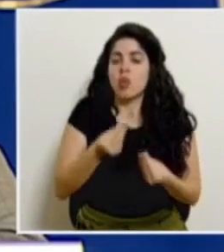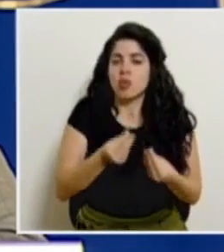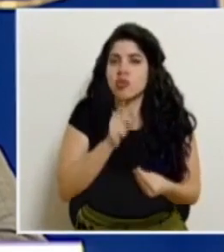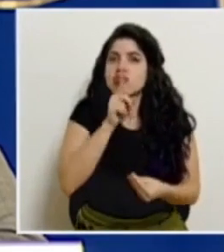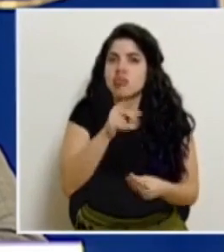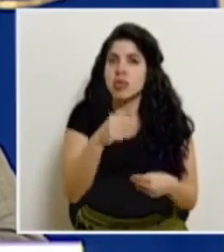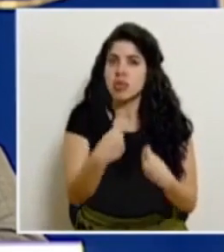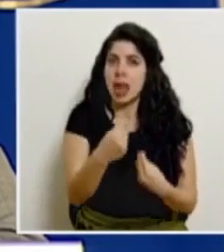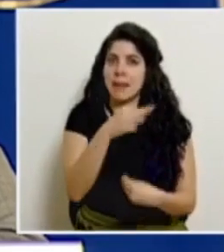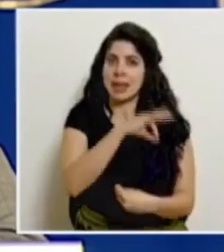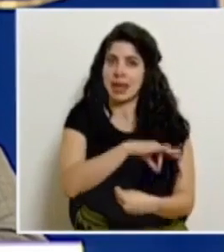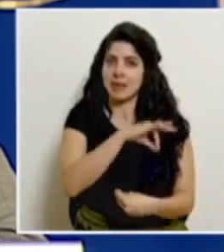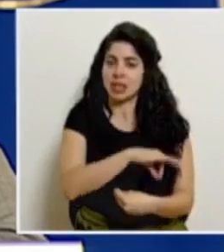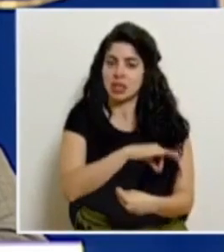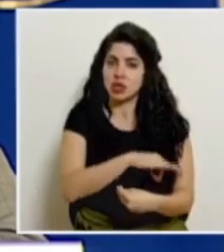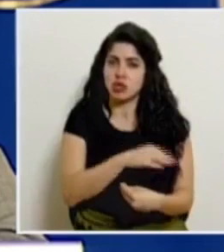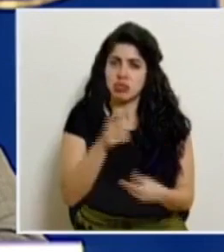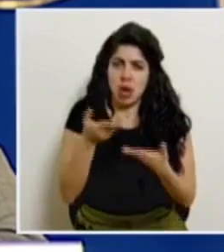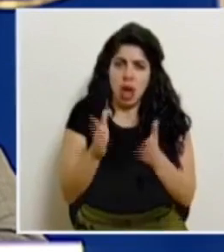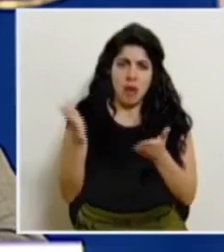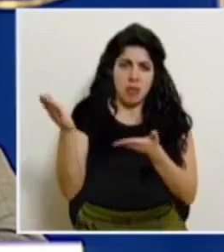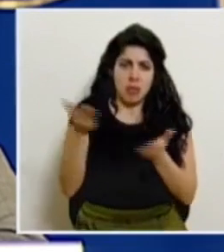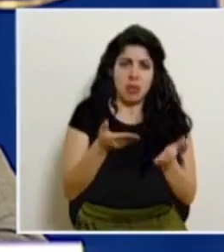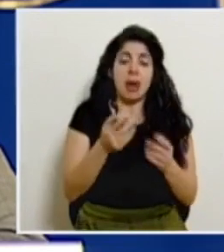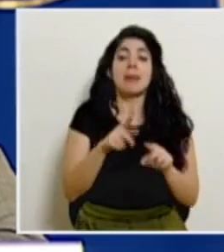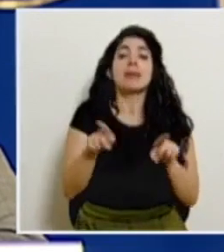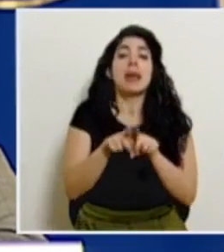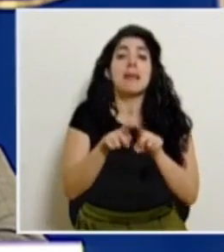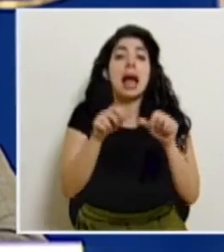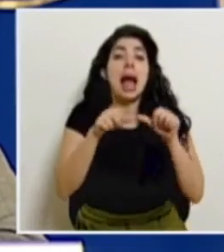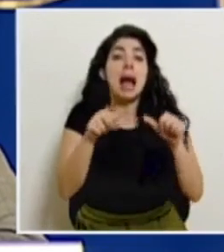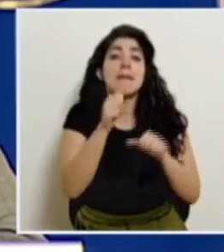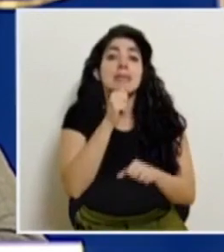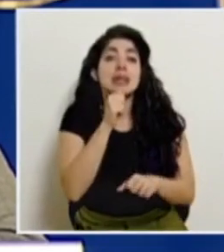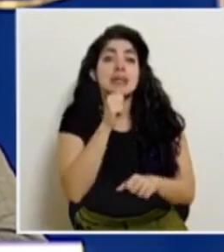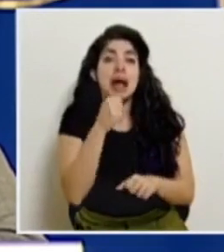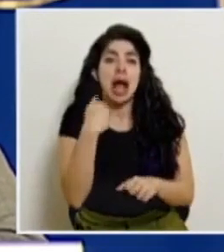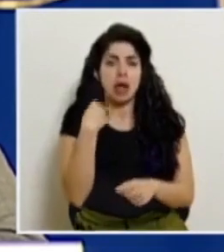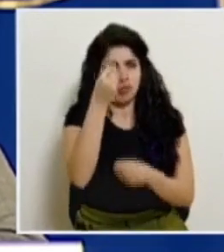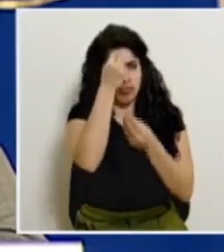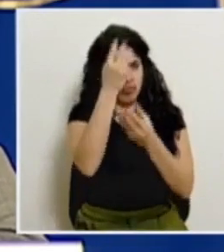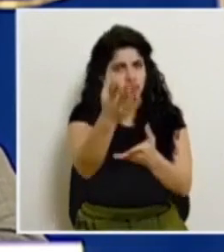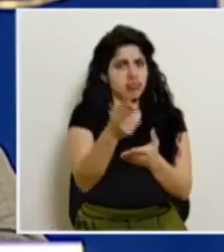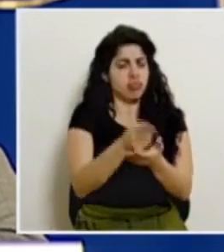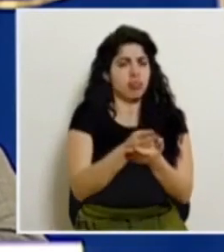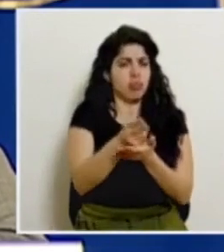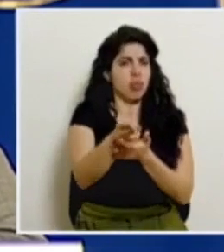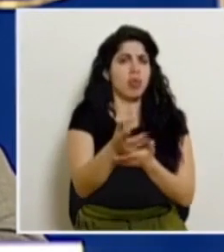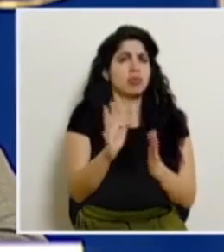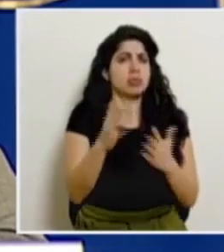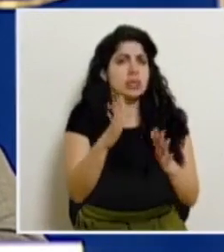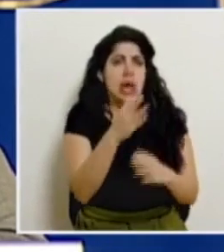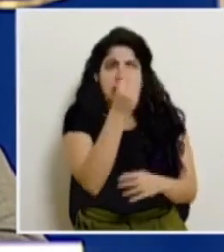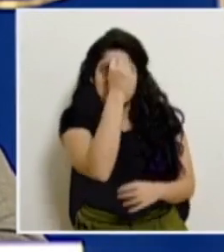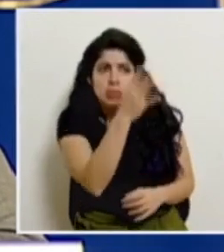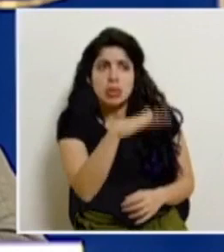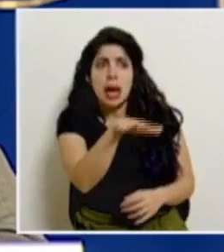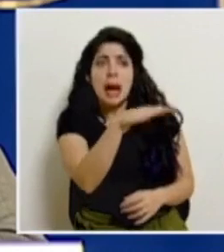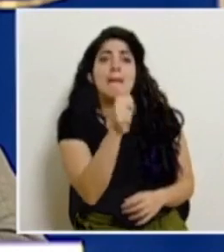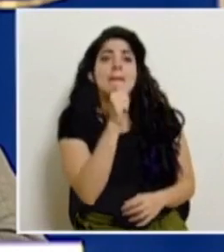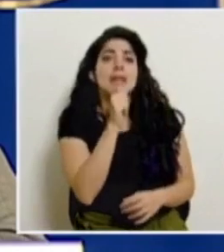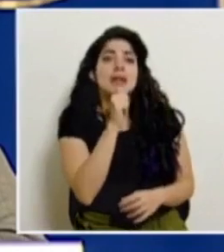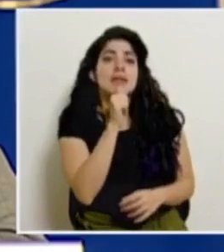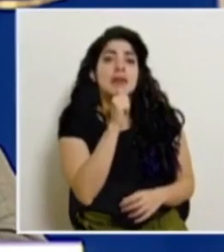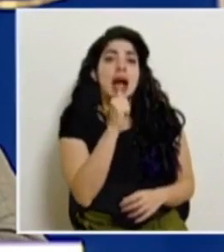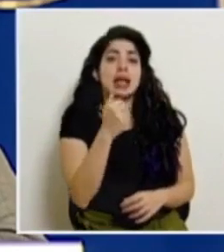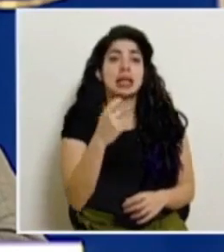a dar el beneficio también le hemos informado al sector privado y debemos decirlo así le hemos informado al sector privado